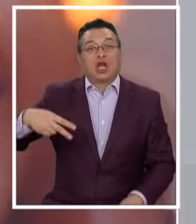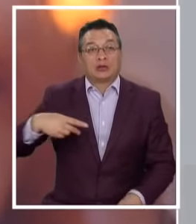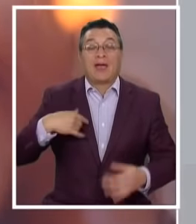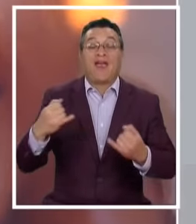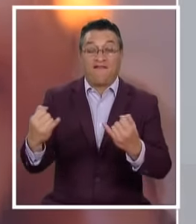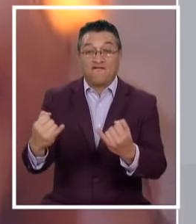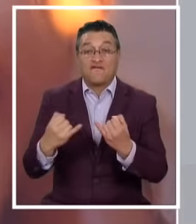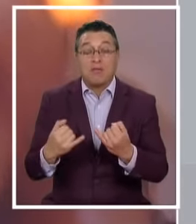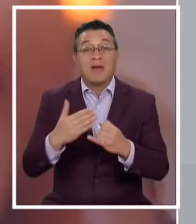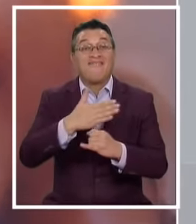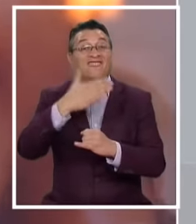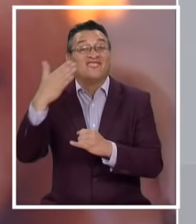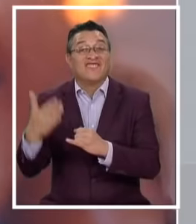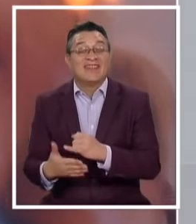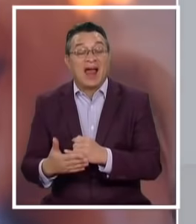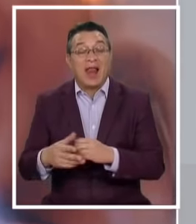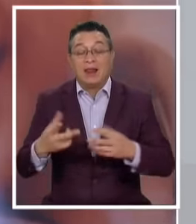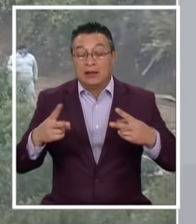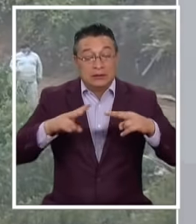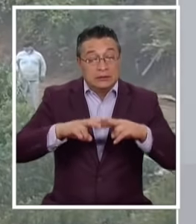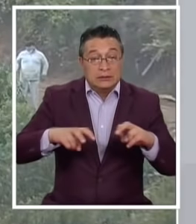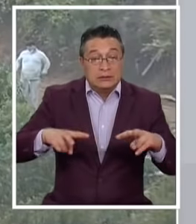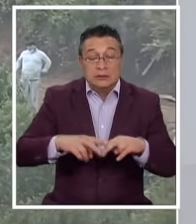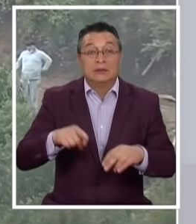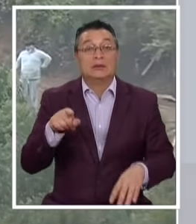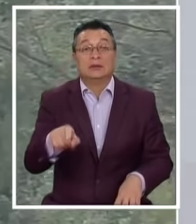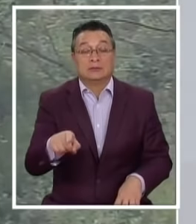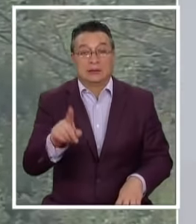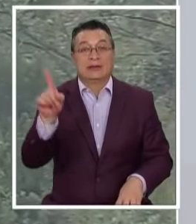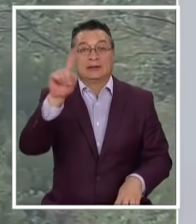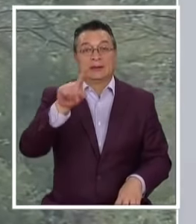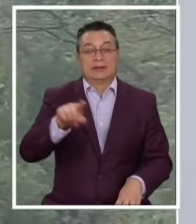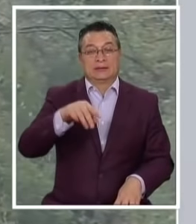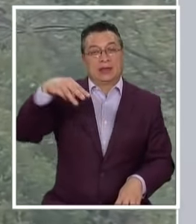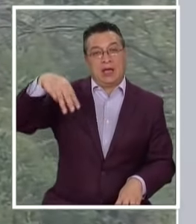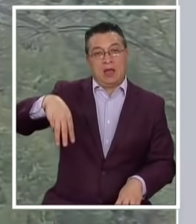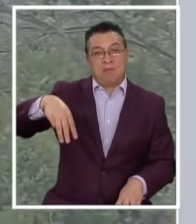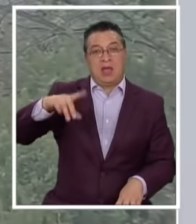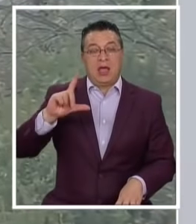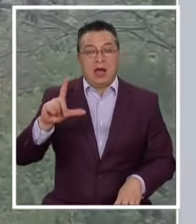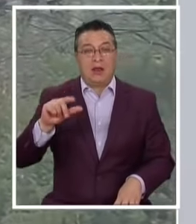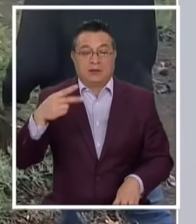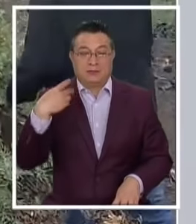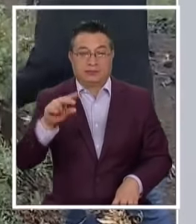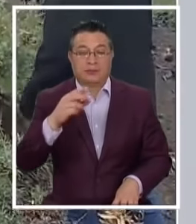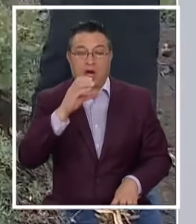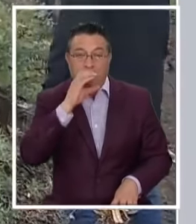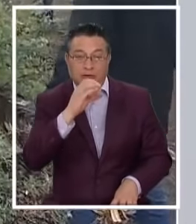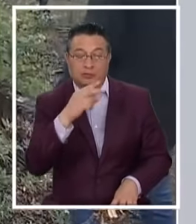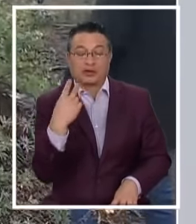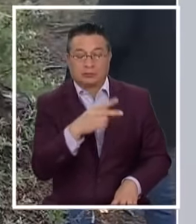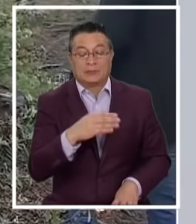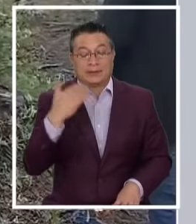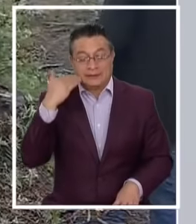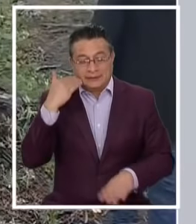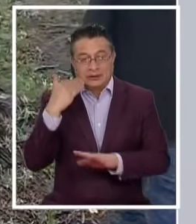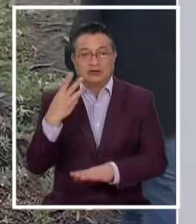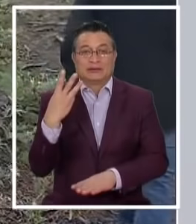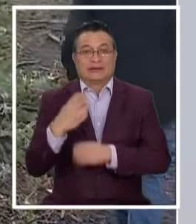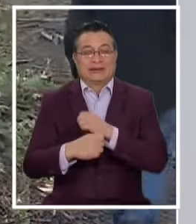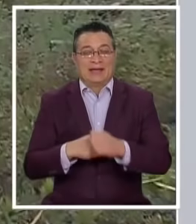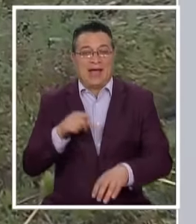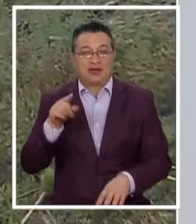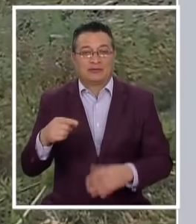Al informe final De la autopsia Que practicó El servicio médico Legal de concepción Al cuerpo Del pequeño De tres